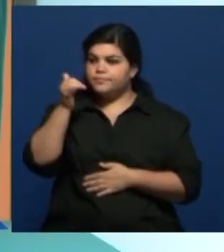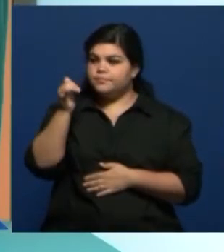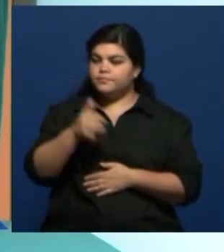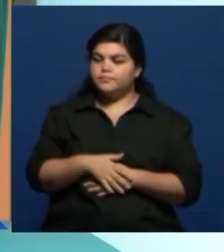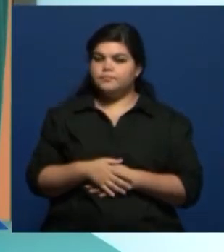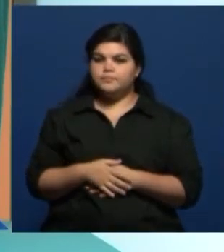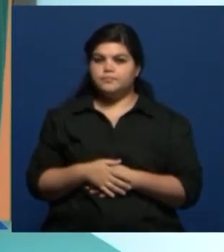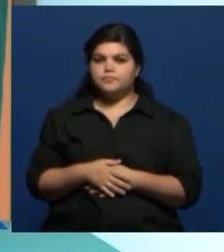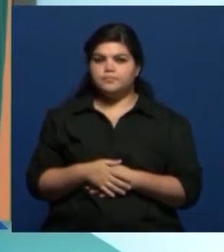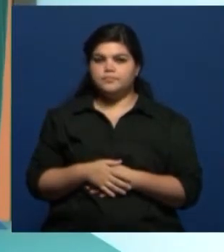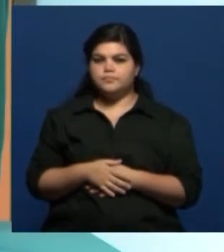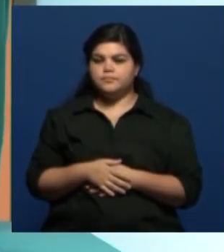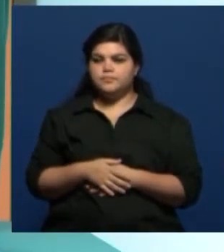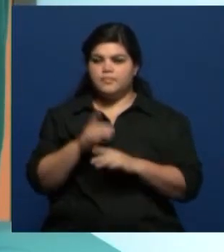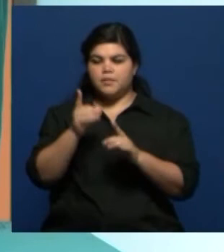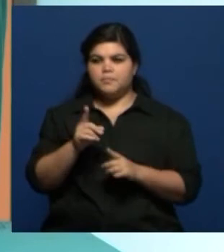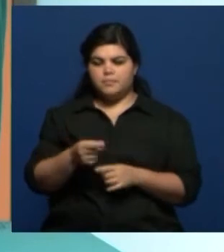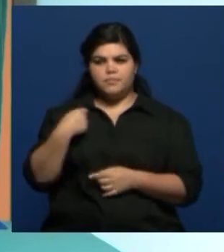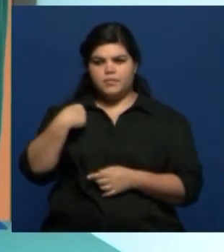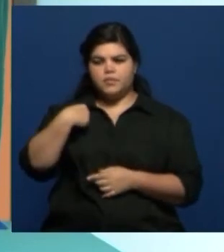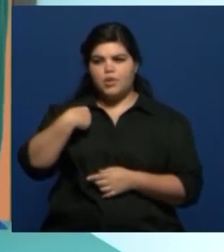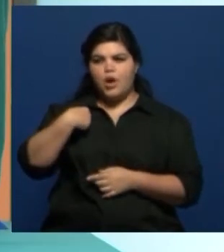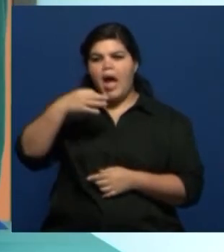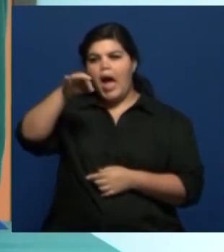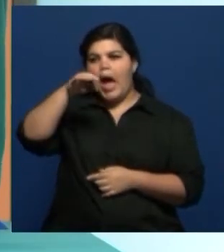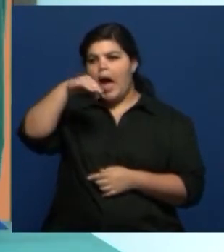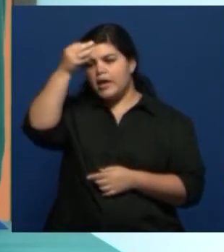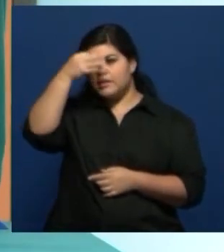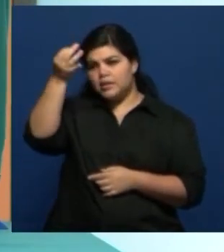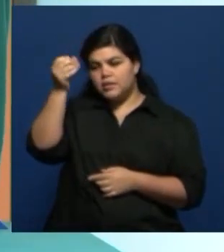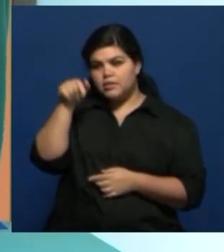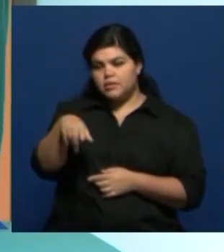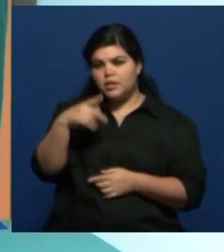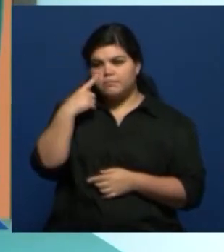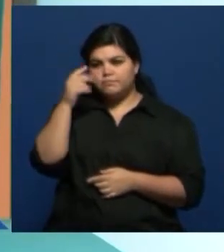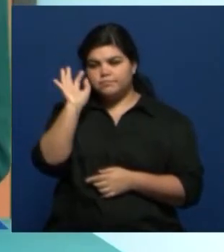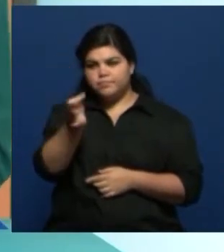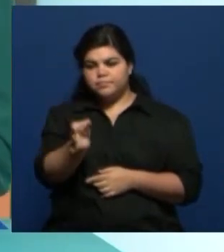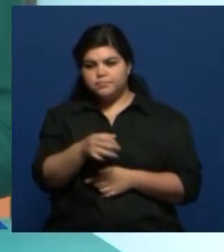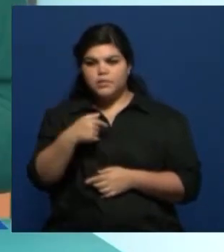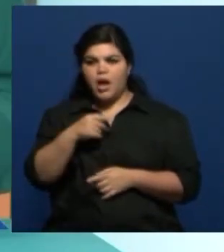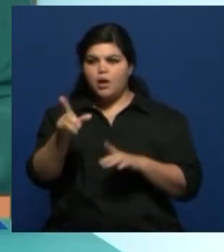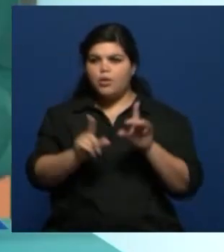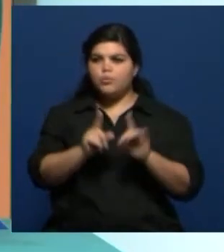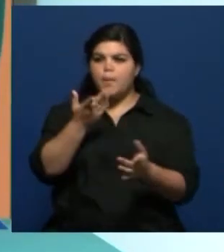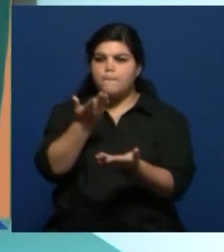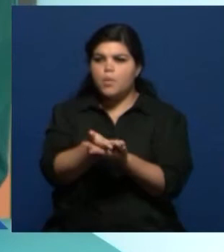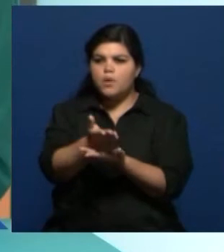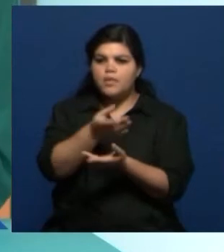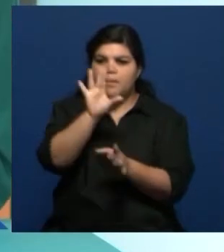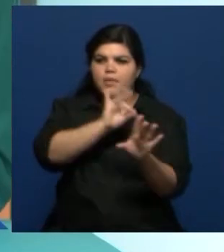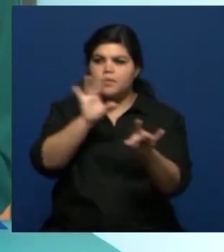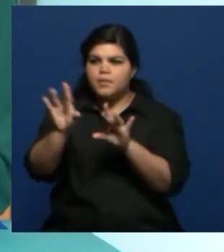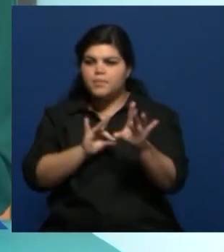motivar, yo conocía como artista, conocía las propuestas que invité, que en muchos casos, por ejemplo, no estaban trabajando